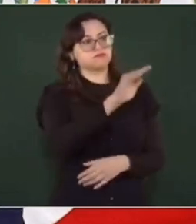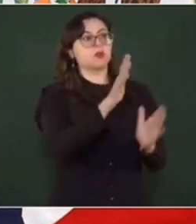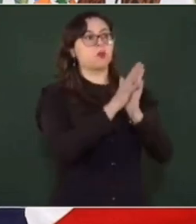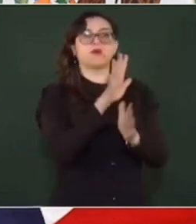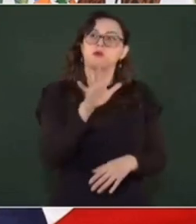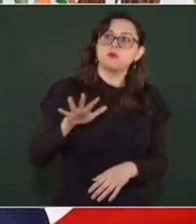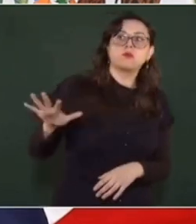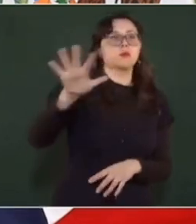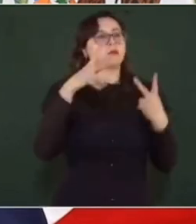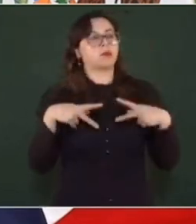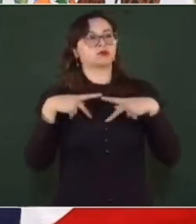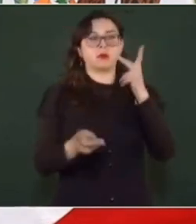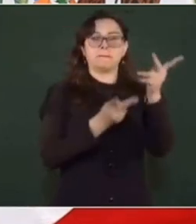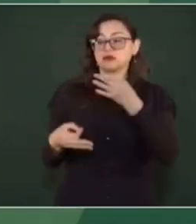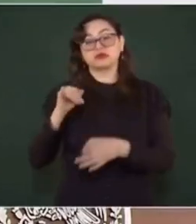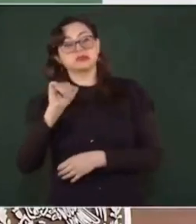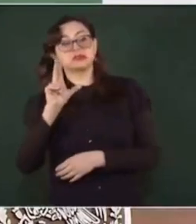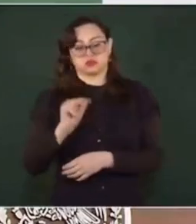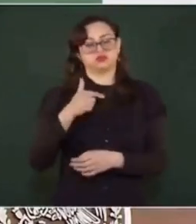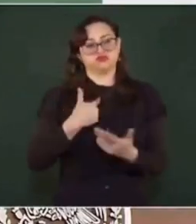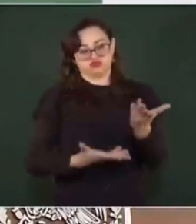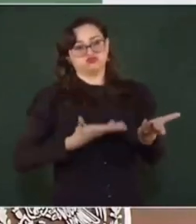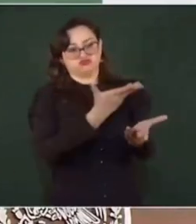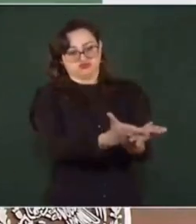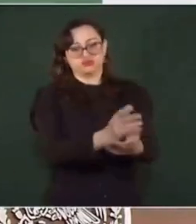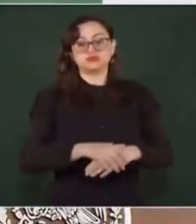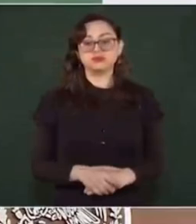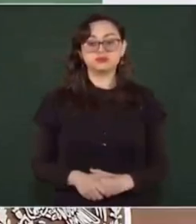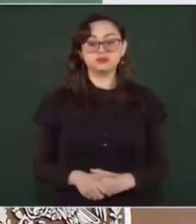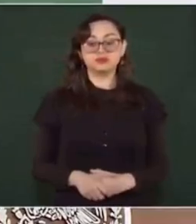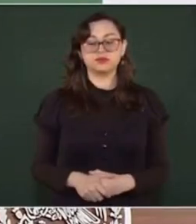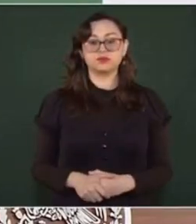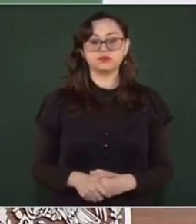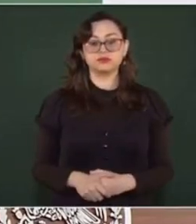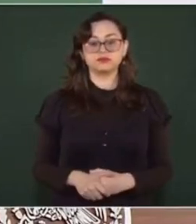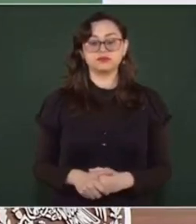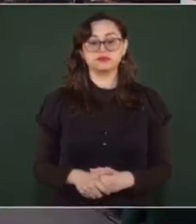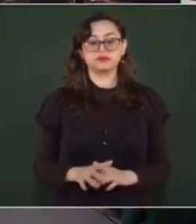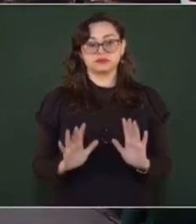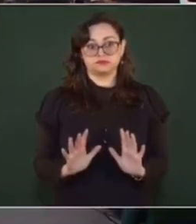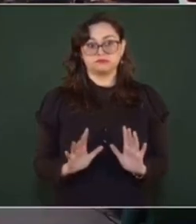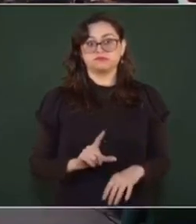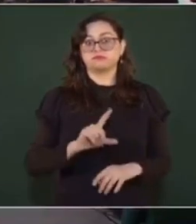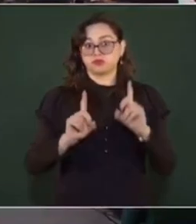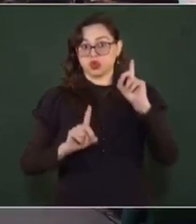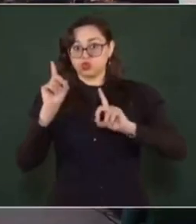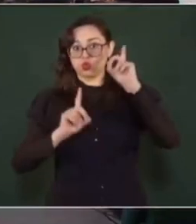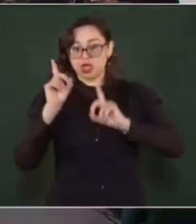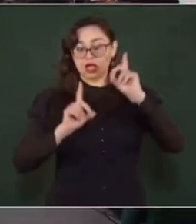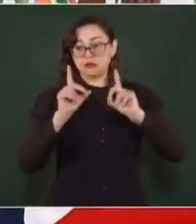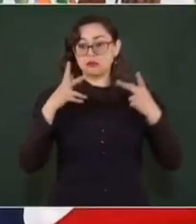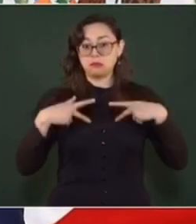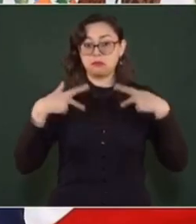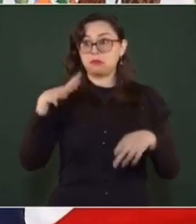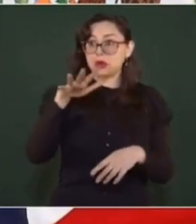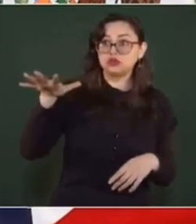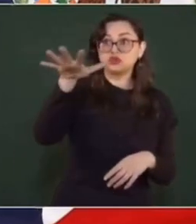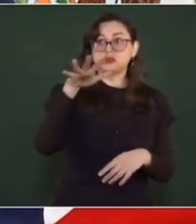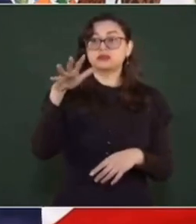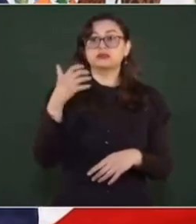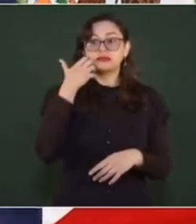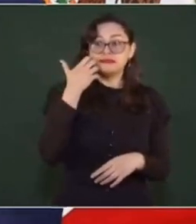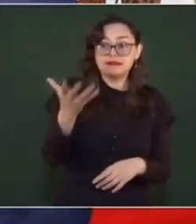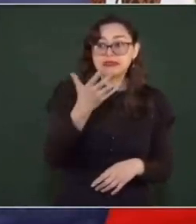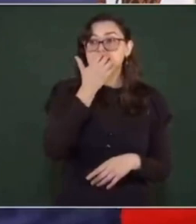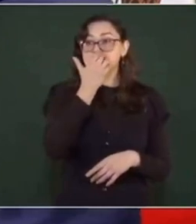para llevar a cabo una consulta. Lo hice para que no quedara la duda de que